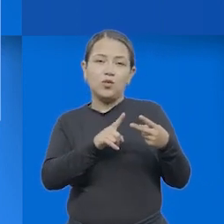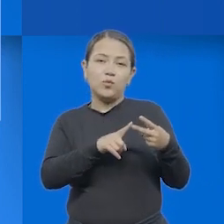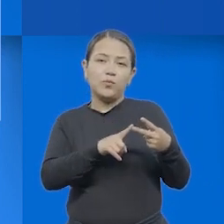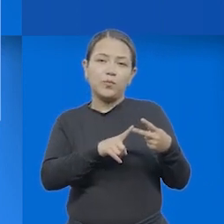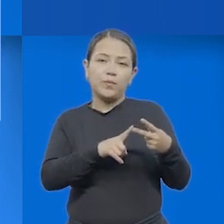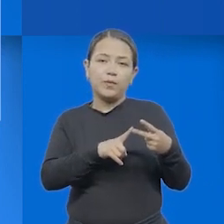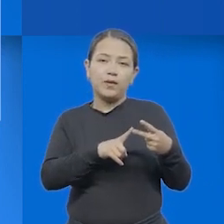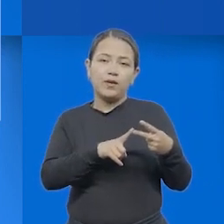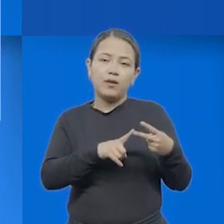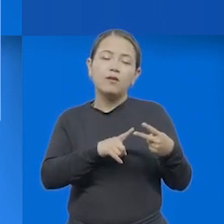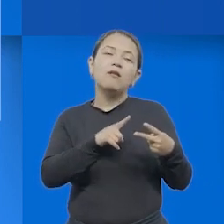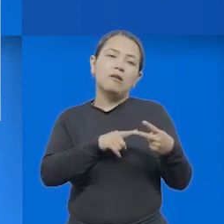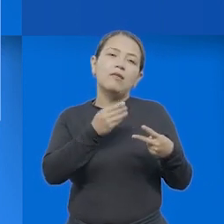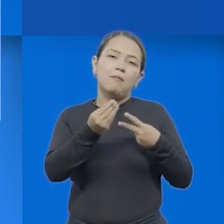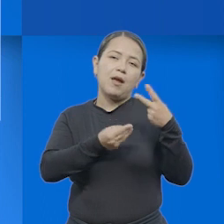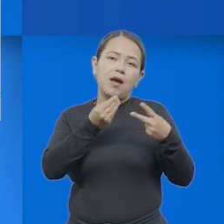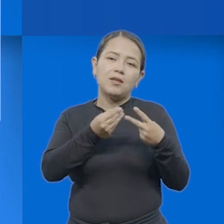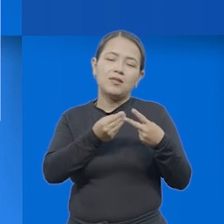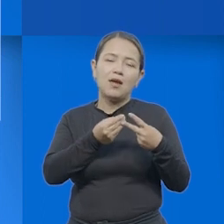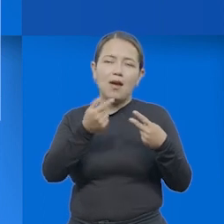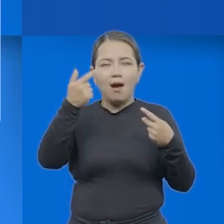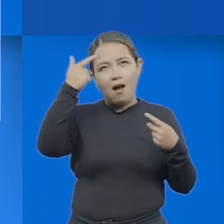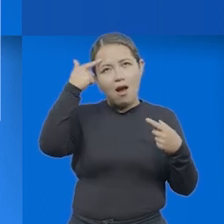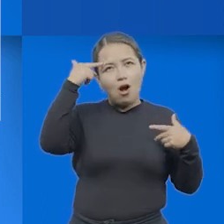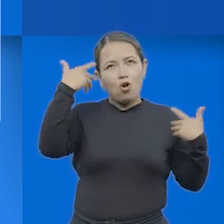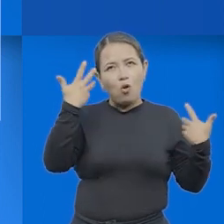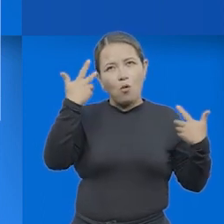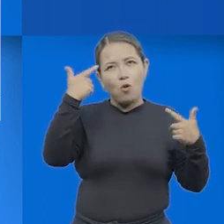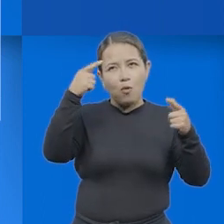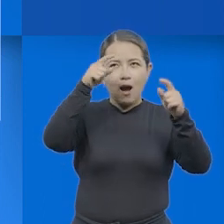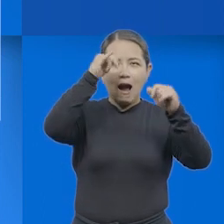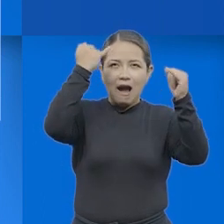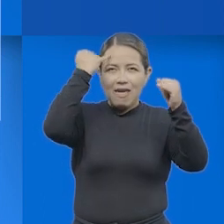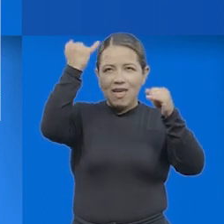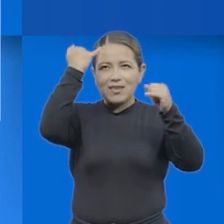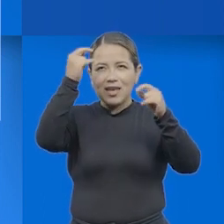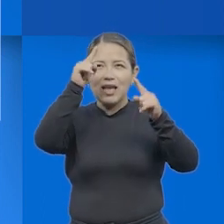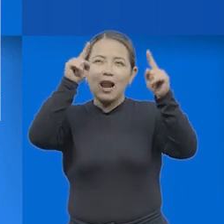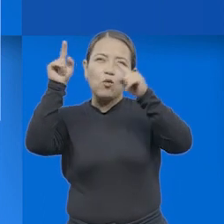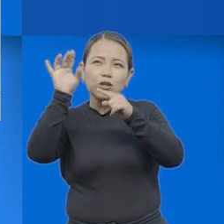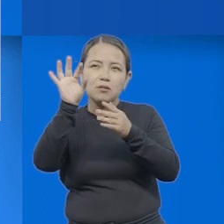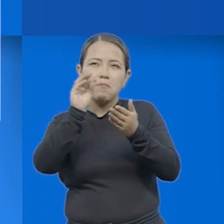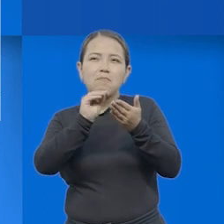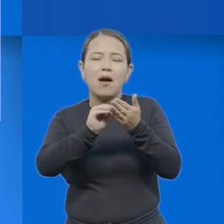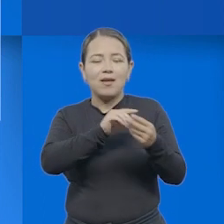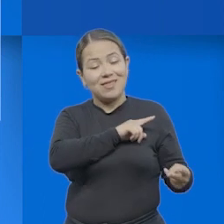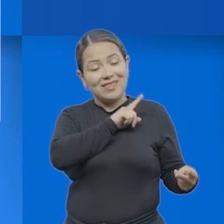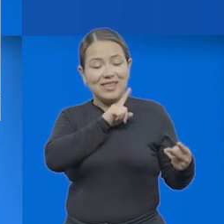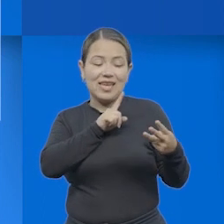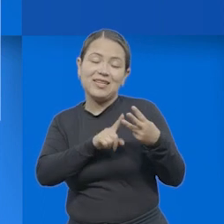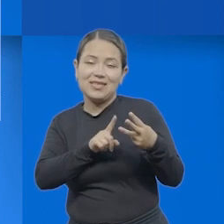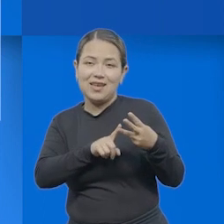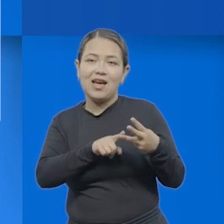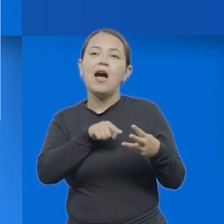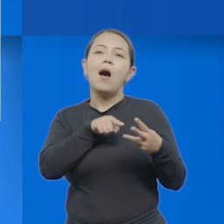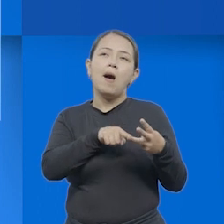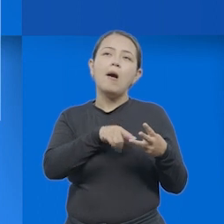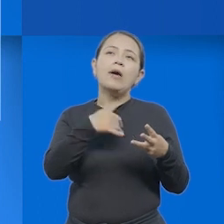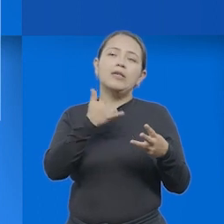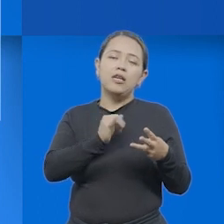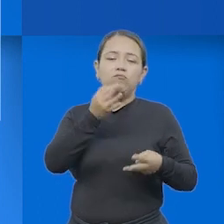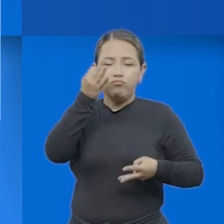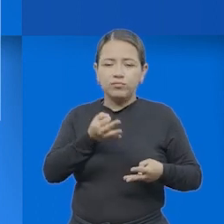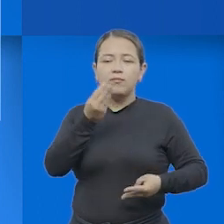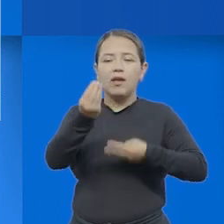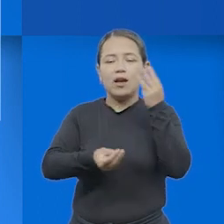la segunda fase, que nos lleva a nosotros a ir plasmando algunas ideas. En esta tercera fase, nos